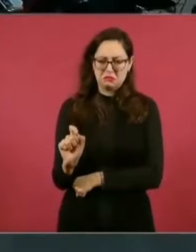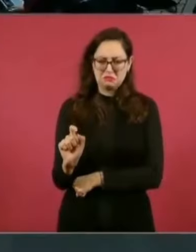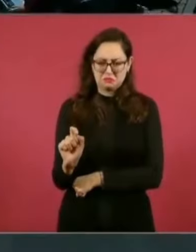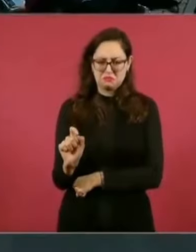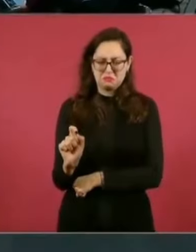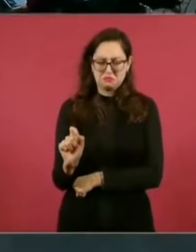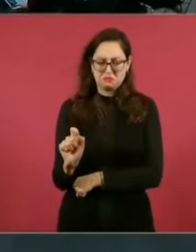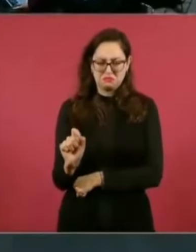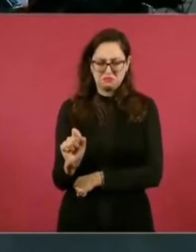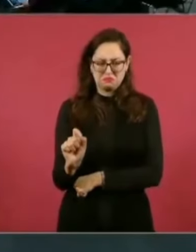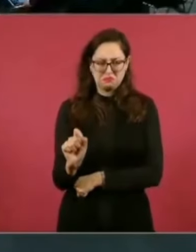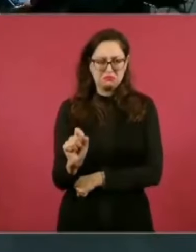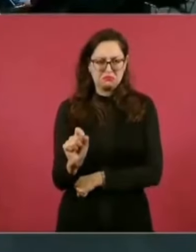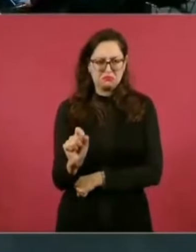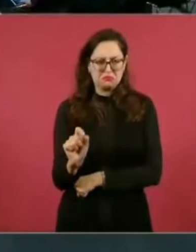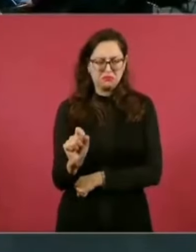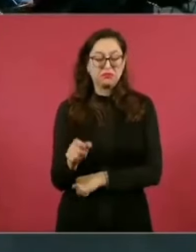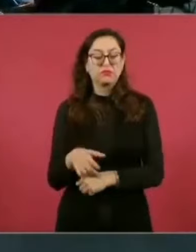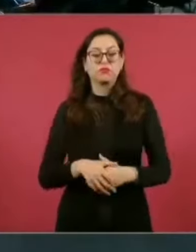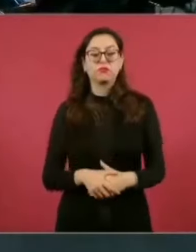A ver, ¿cómo está?